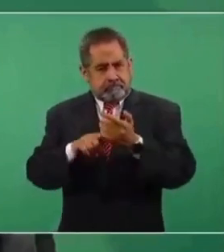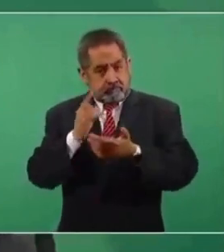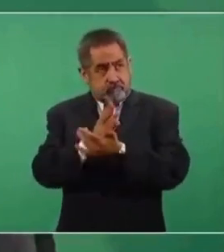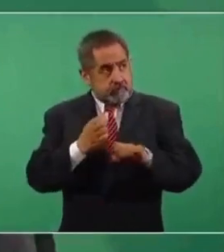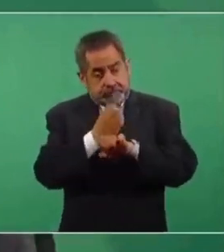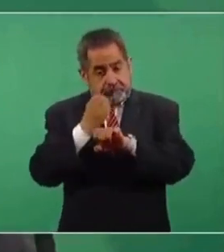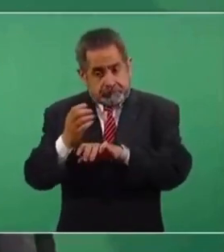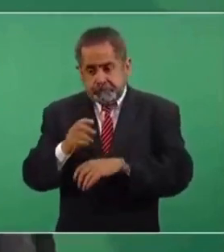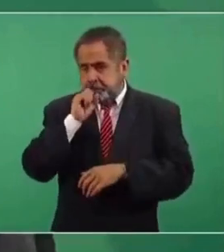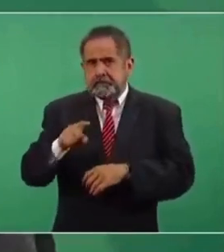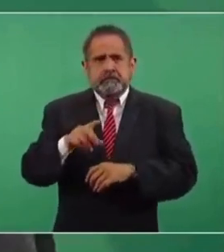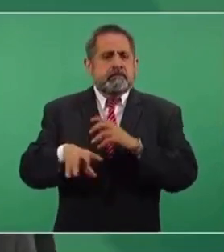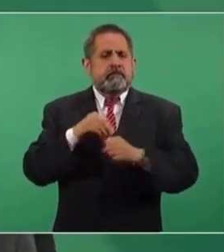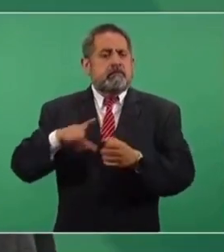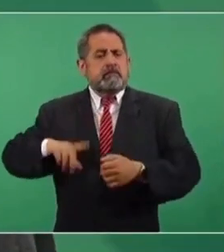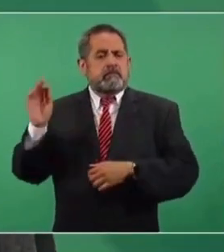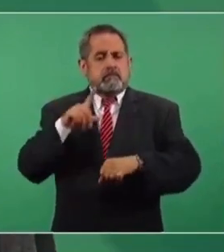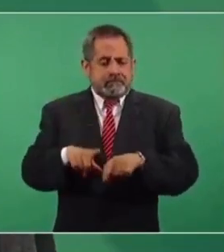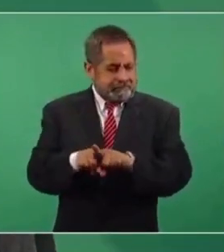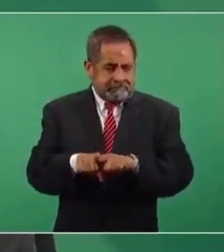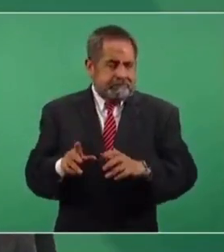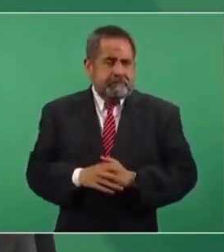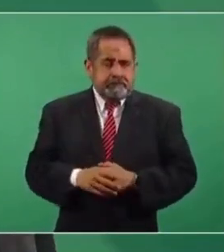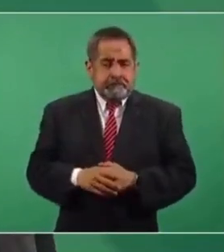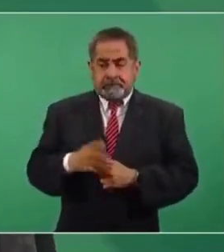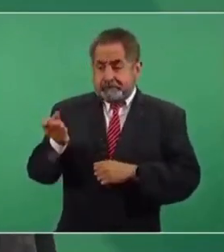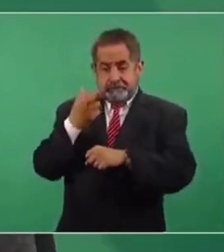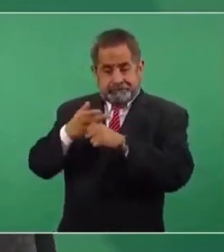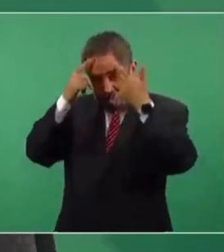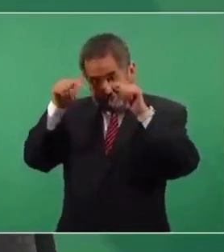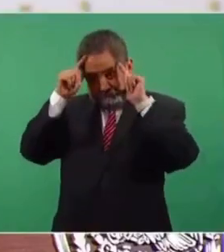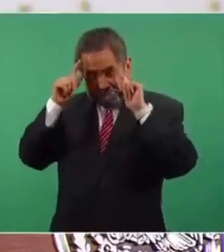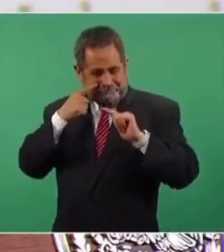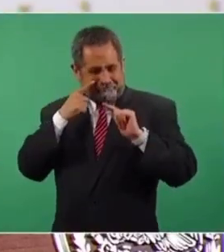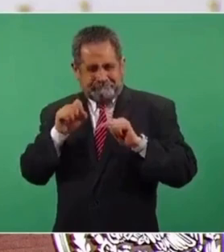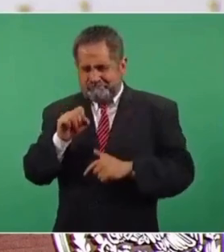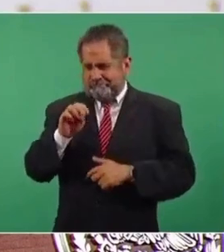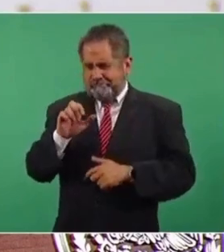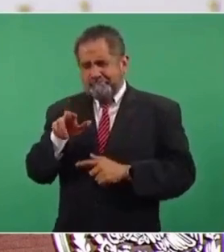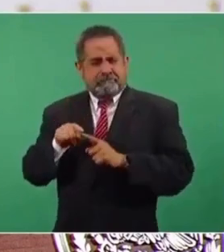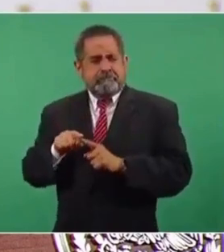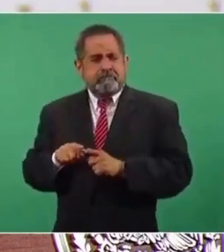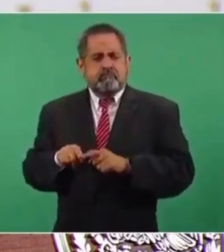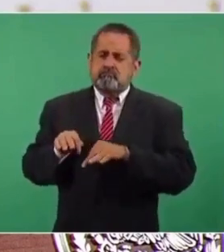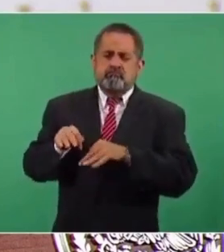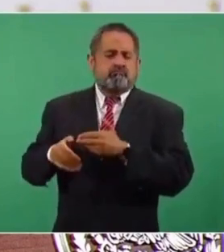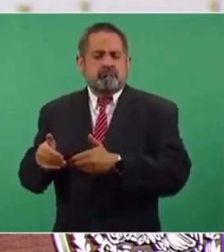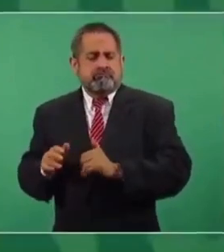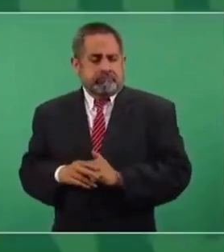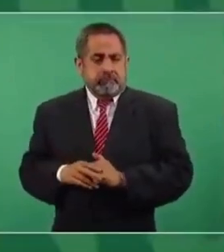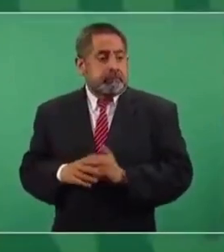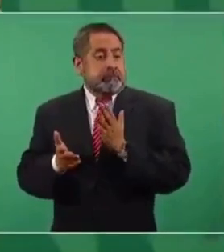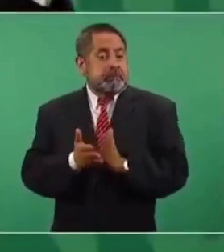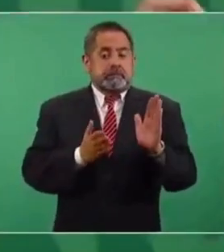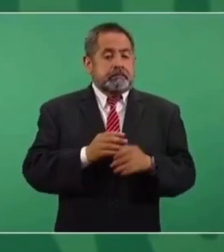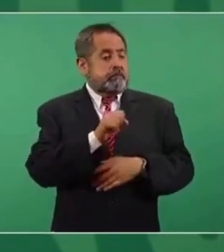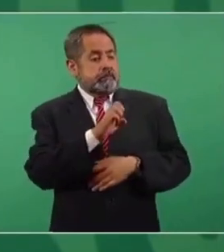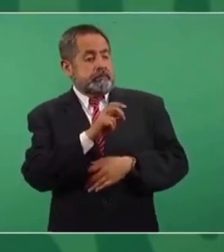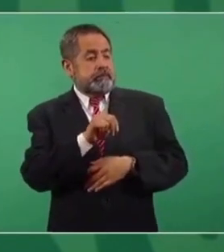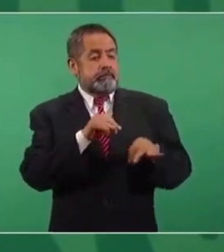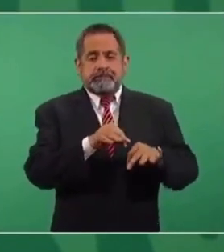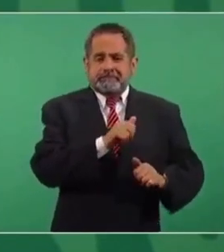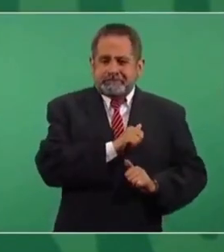estados, sino en el gobierno federal. La Secretaría de Marina hacía su trabajo, la Secretaría de Defensa